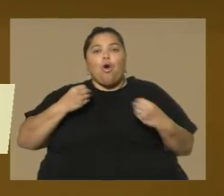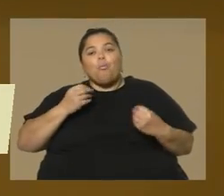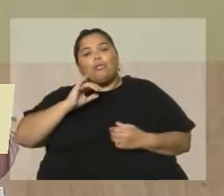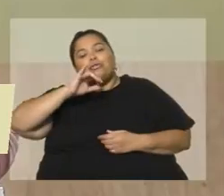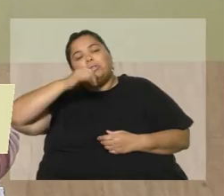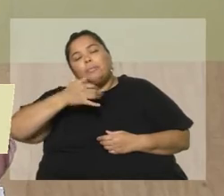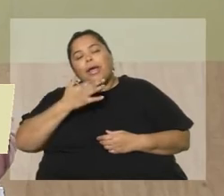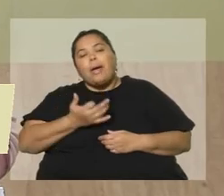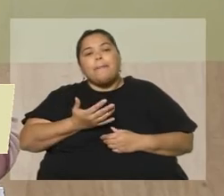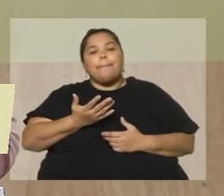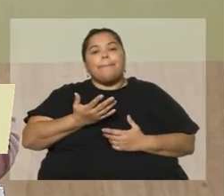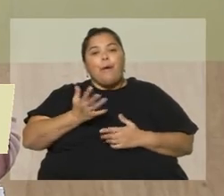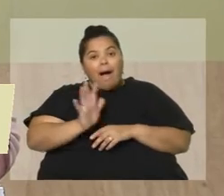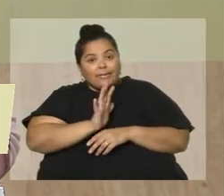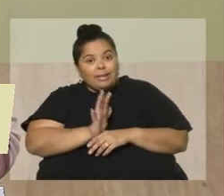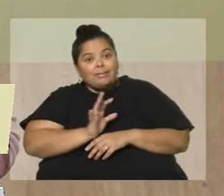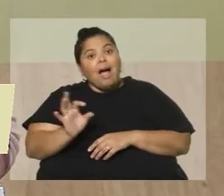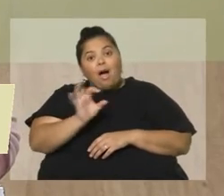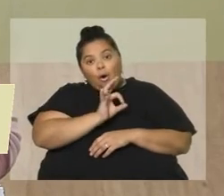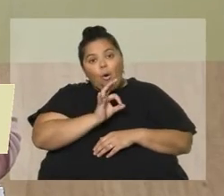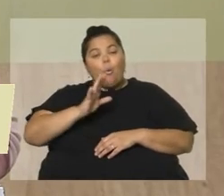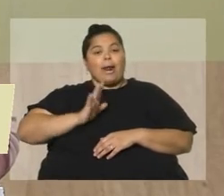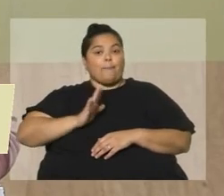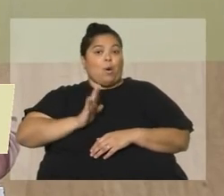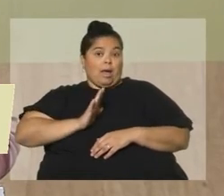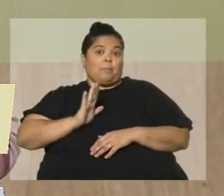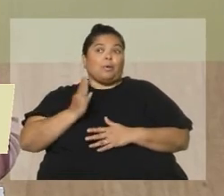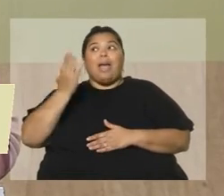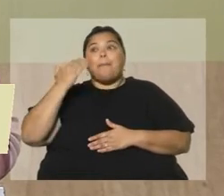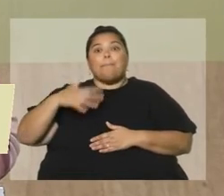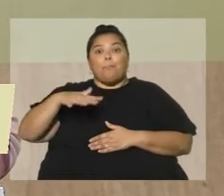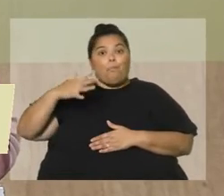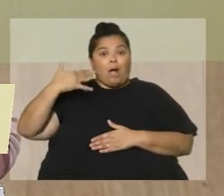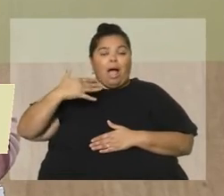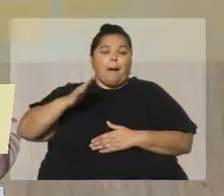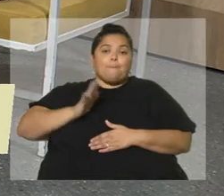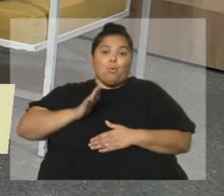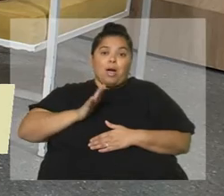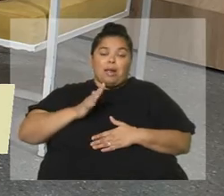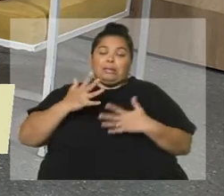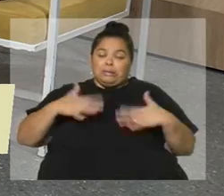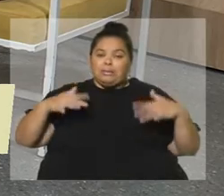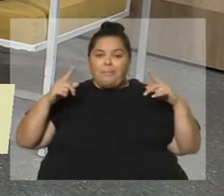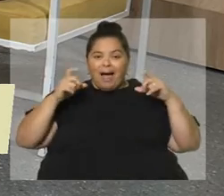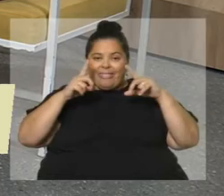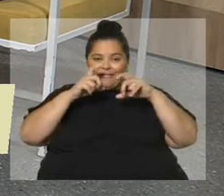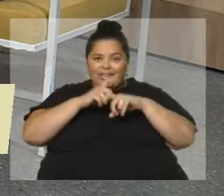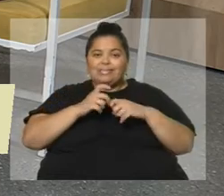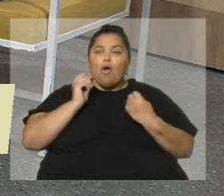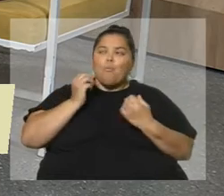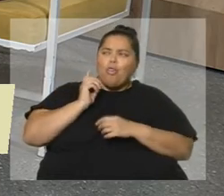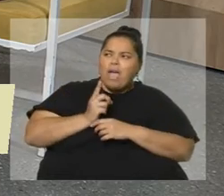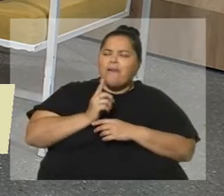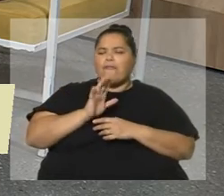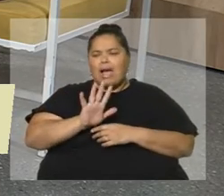ser una artista o ser una mujer con lo que implicaba ser mujer en su época y los deberes, el